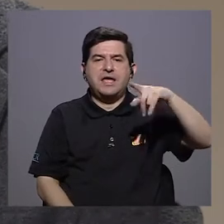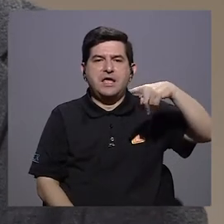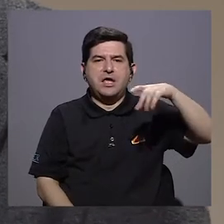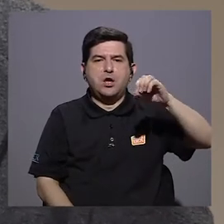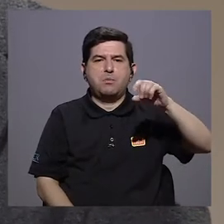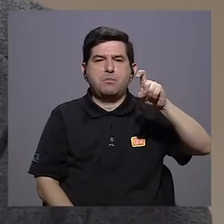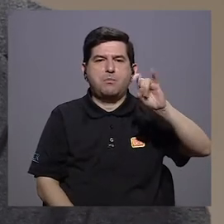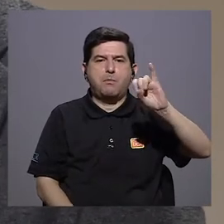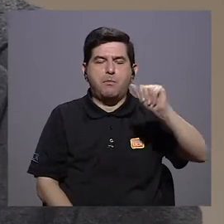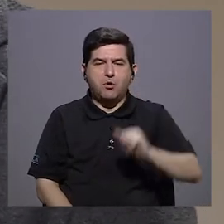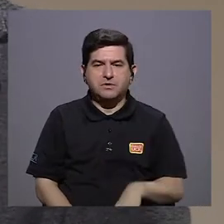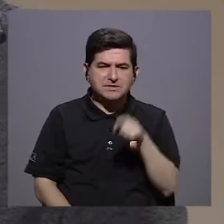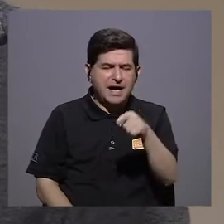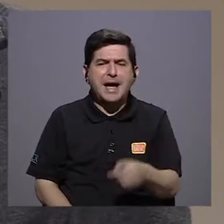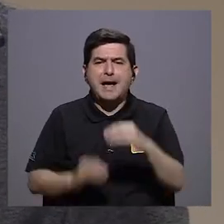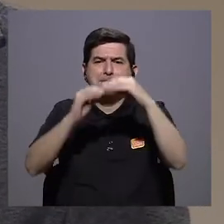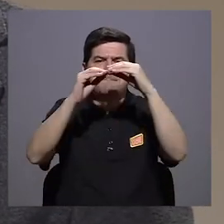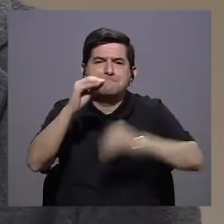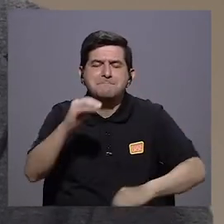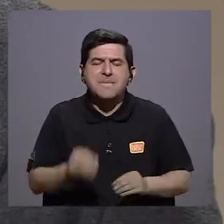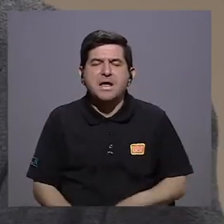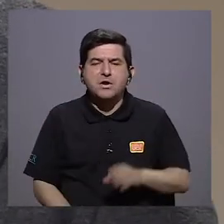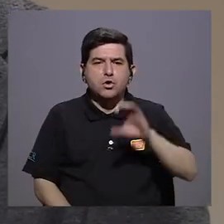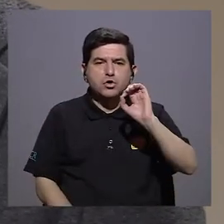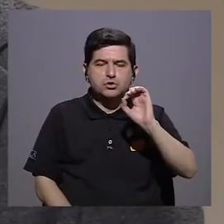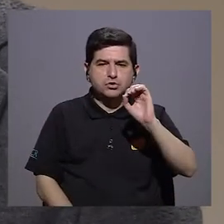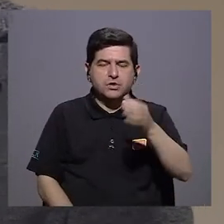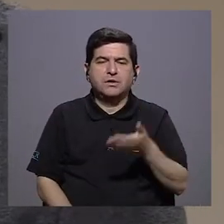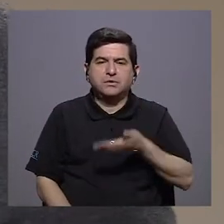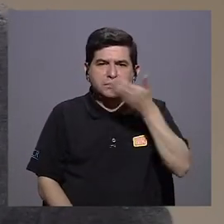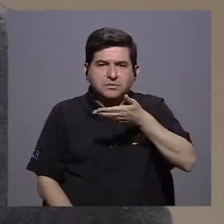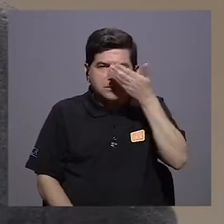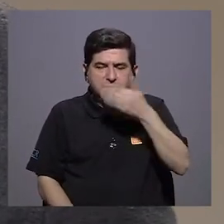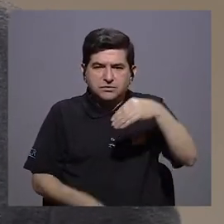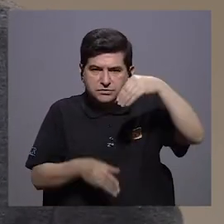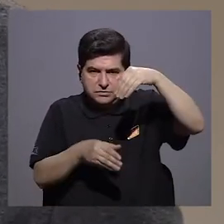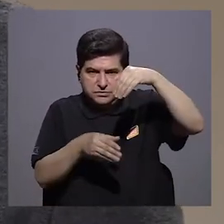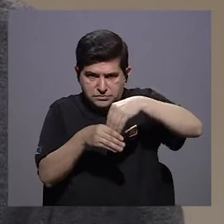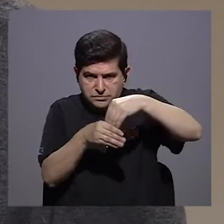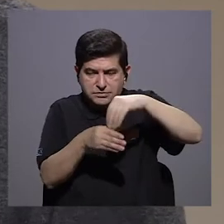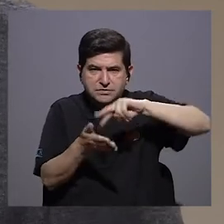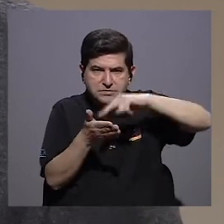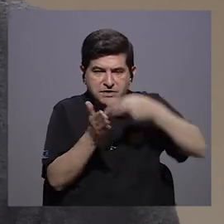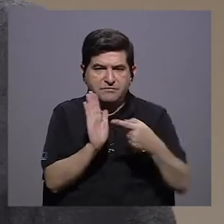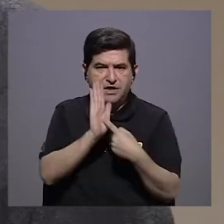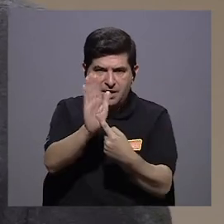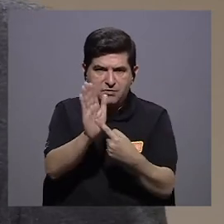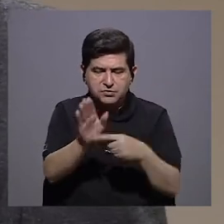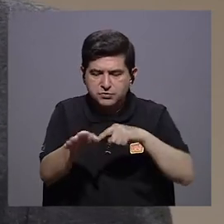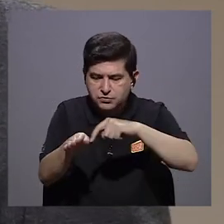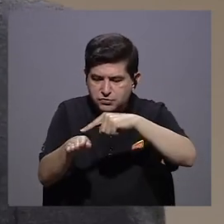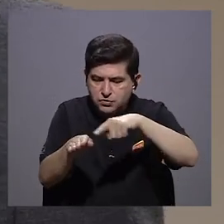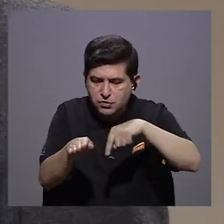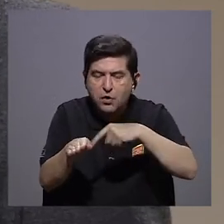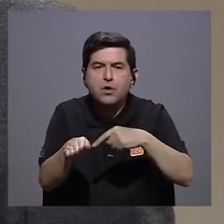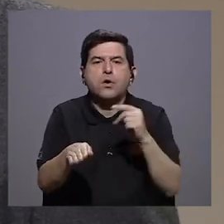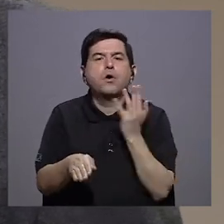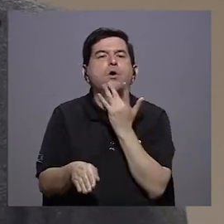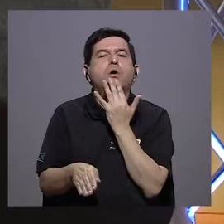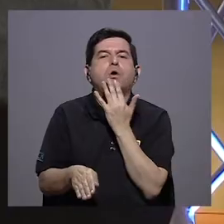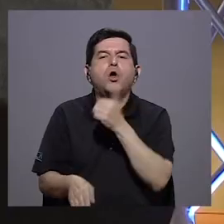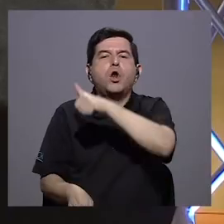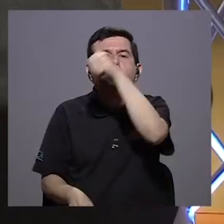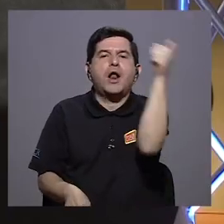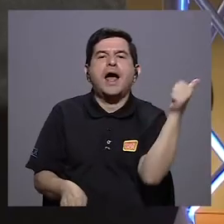dedo gordo del pie está recibiendo menos oxígeno y eso se refleja en la coloración azul